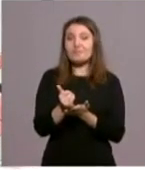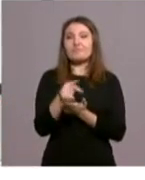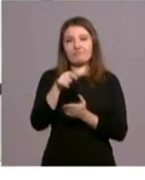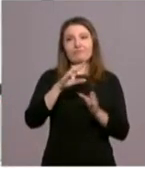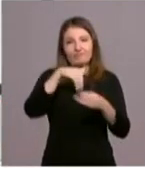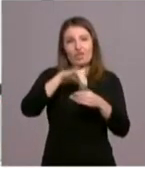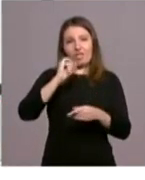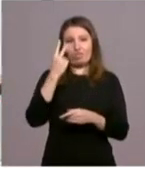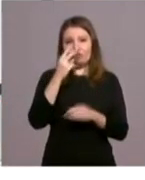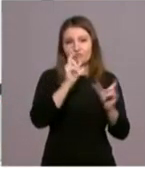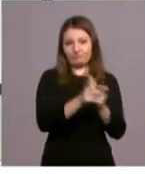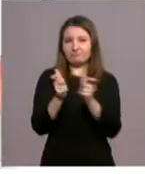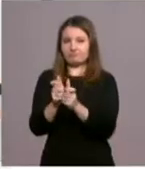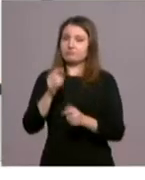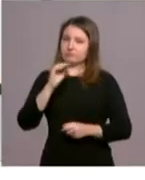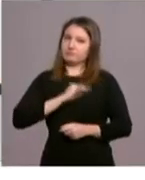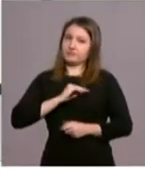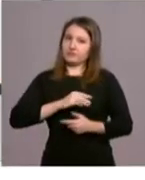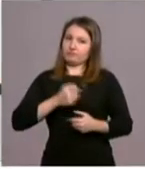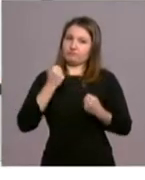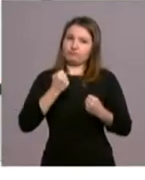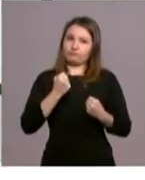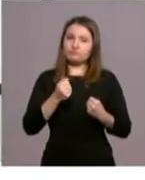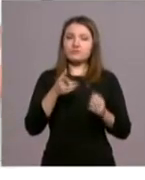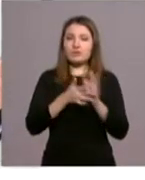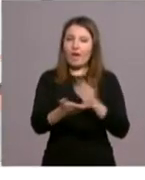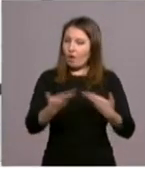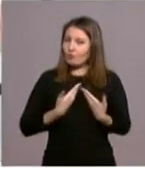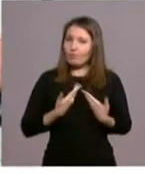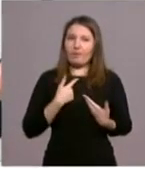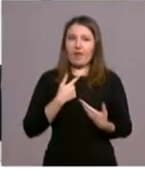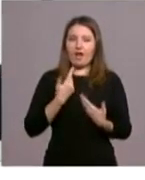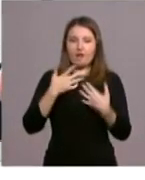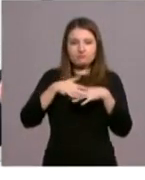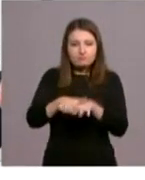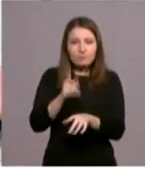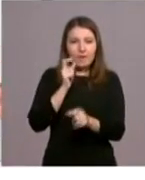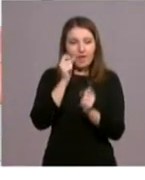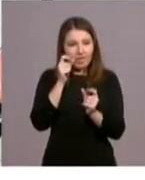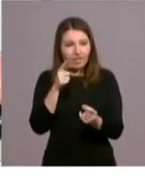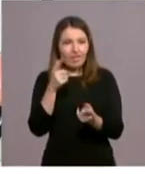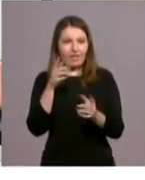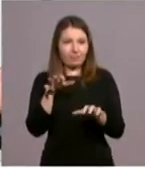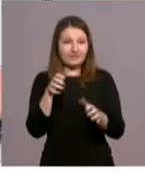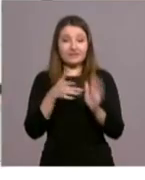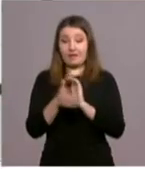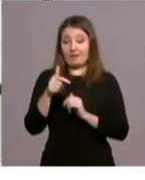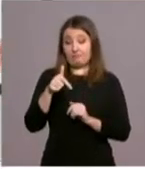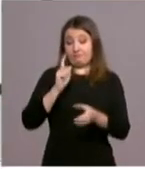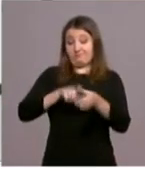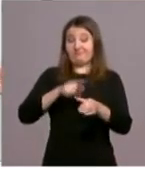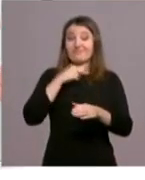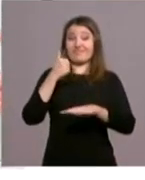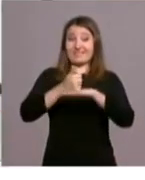y bueno, pues ellos me han ayudado muchísimo a integrarme en las demás hermandades. Ya los años que llevo en la colegiata ya son tres años,